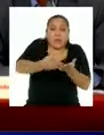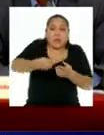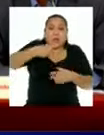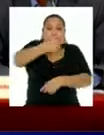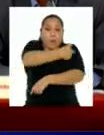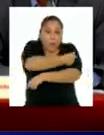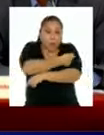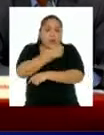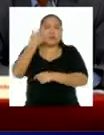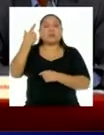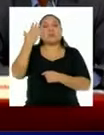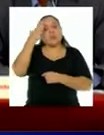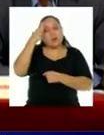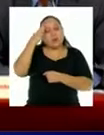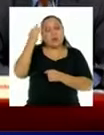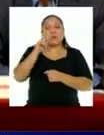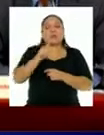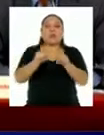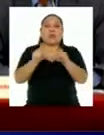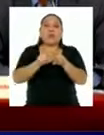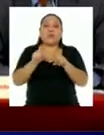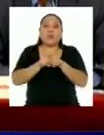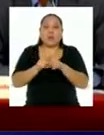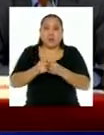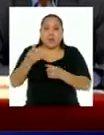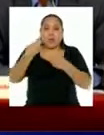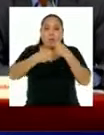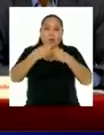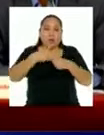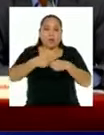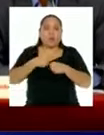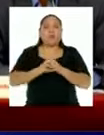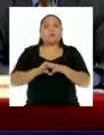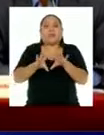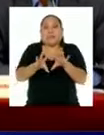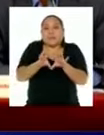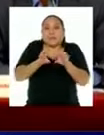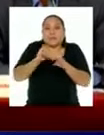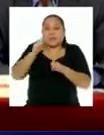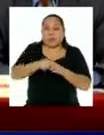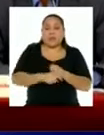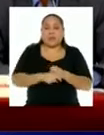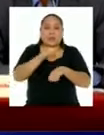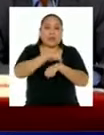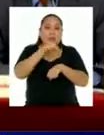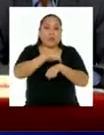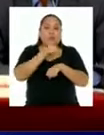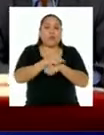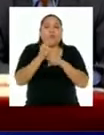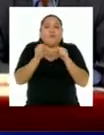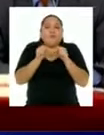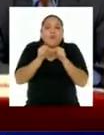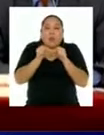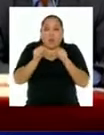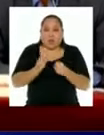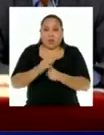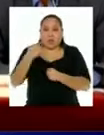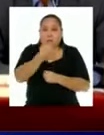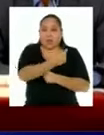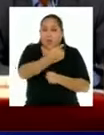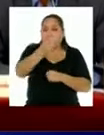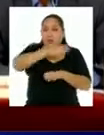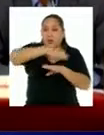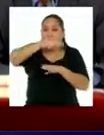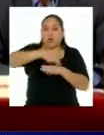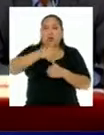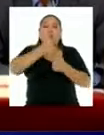Entendemos que también hay problemas con el tema de la refrigeración y la cadena de frío de la vacuna de Pfizer en regiones. ¿Qué medidas se van a